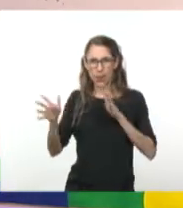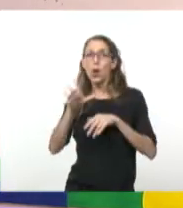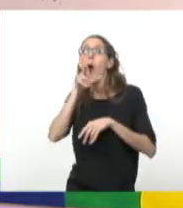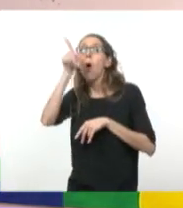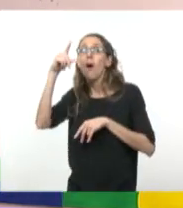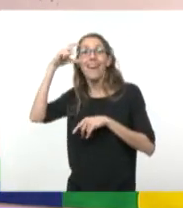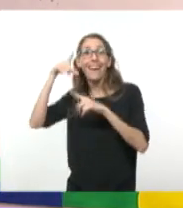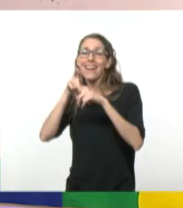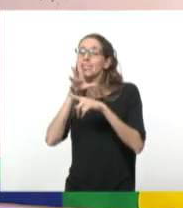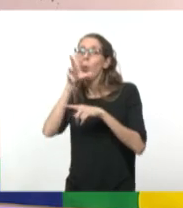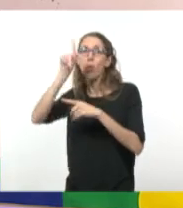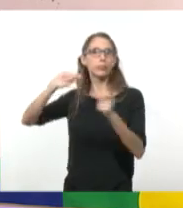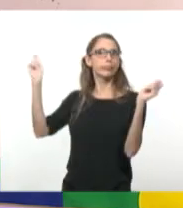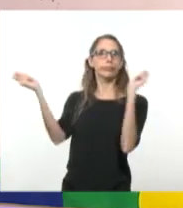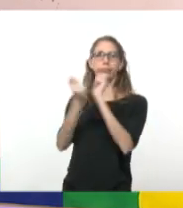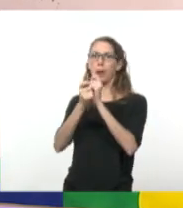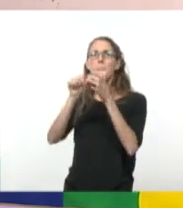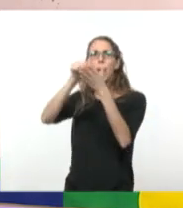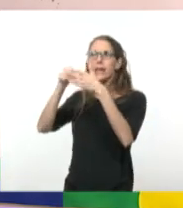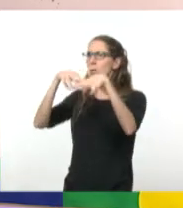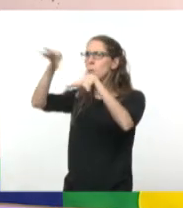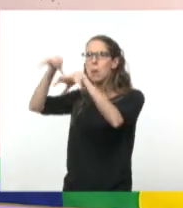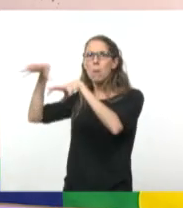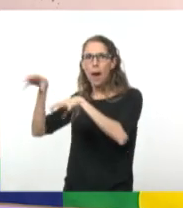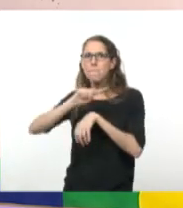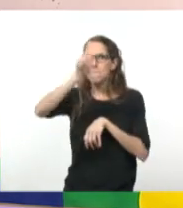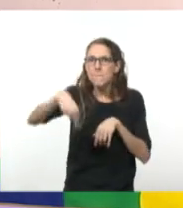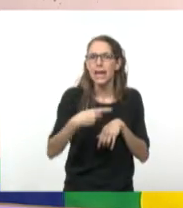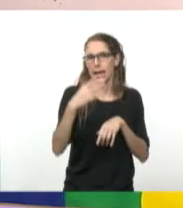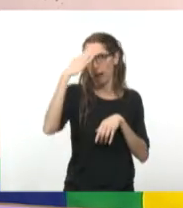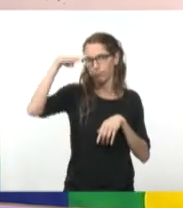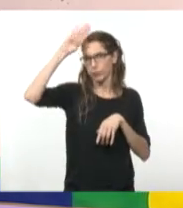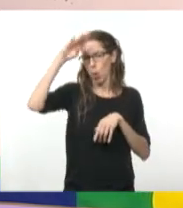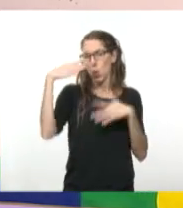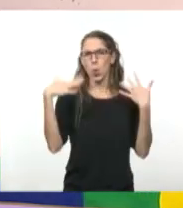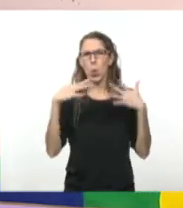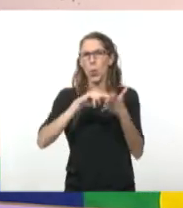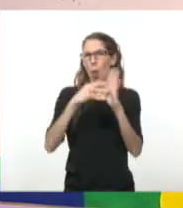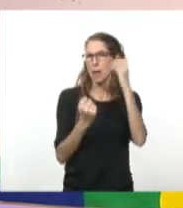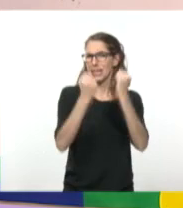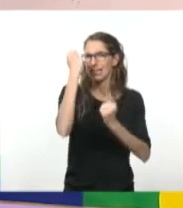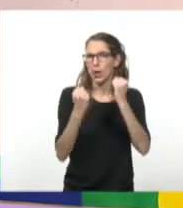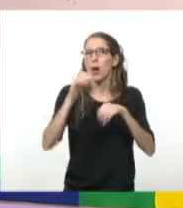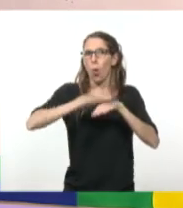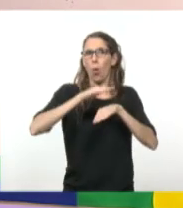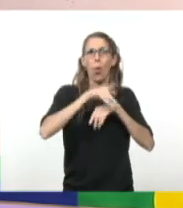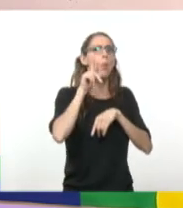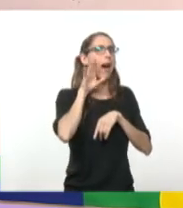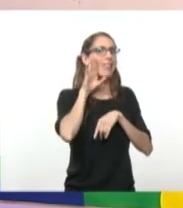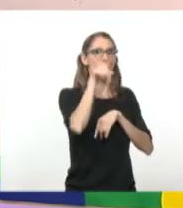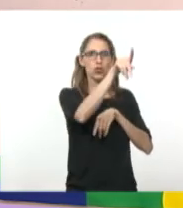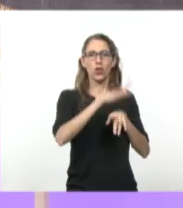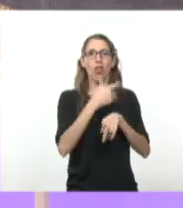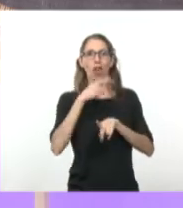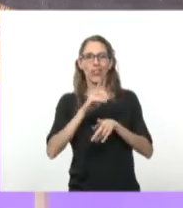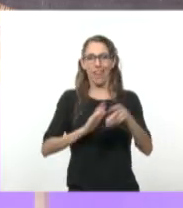Soviéticas, Cuba va a ingresar a tener varios problemas económicos vinculados a este bloqueo que va a ser impulsado por Estados Unidos.